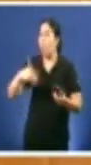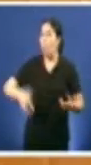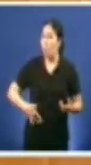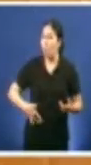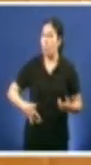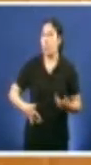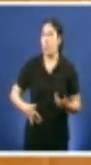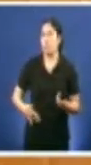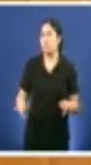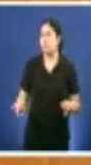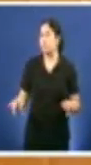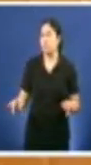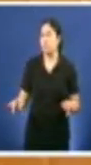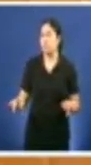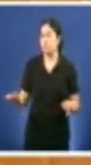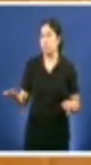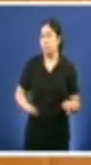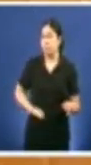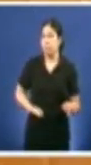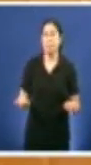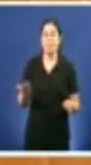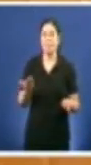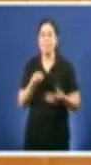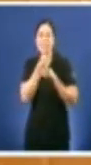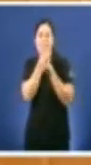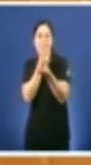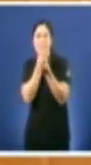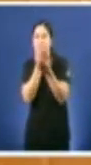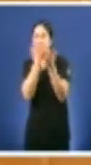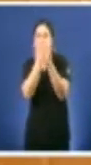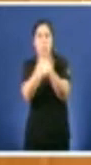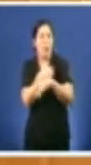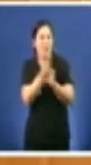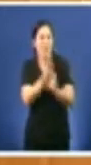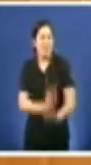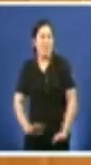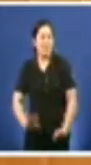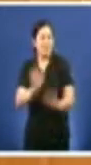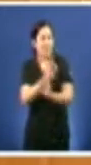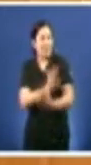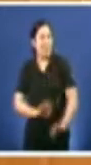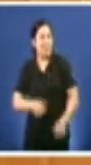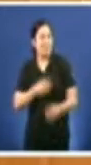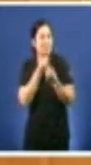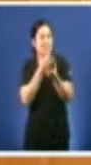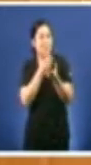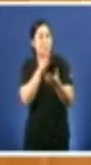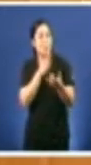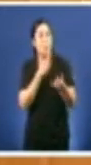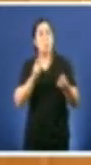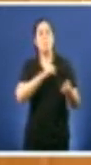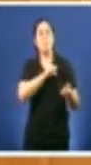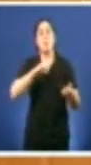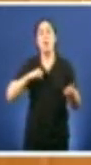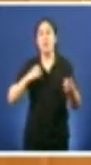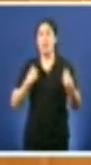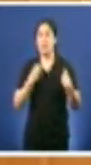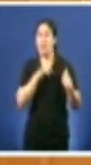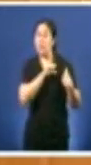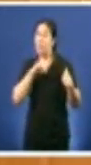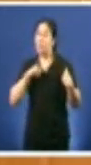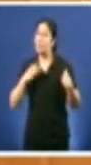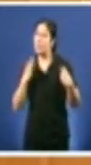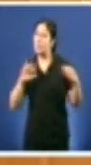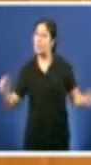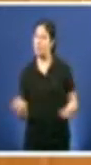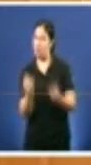verdade non contamos nada deso porque a privada concertada hai que salvar yo cu falando en